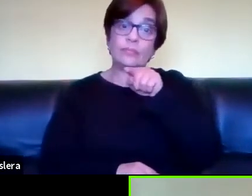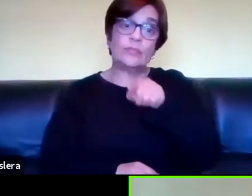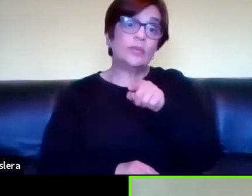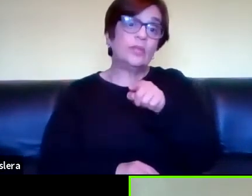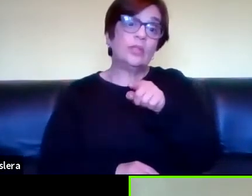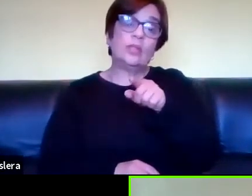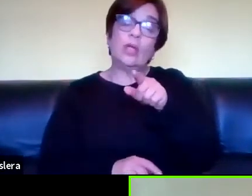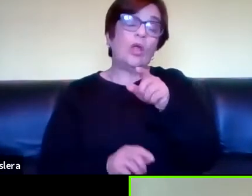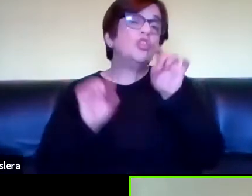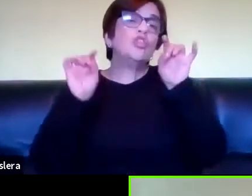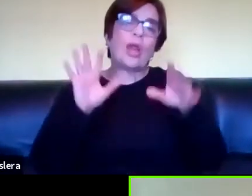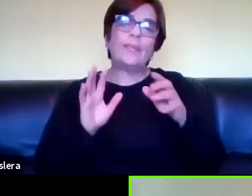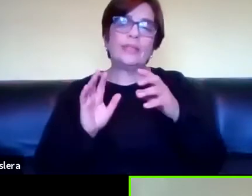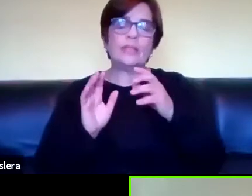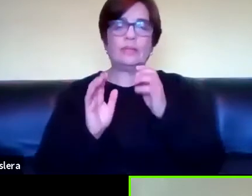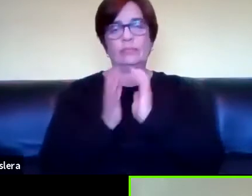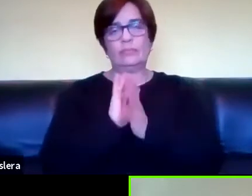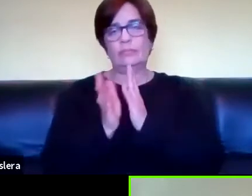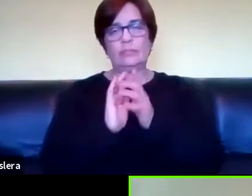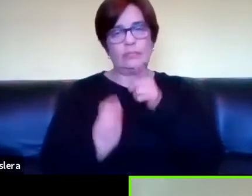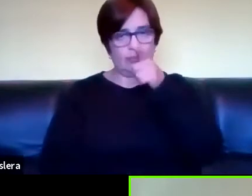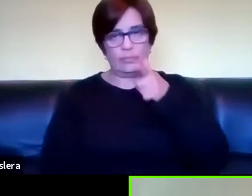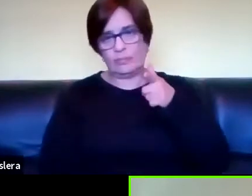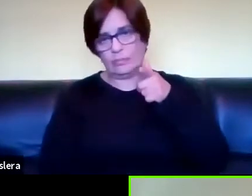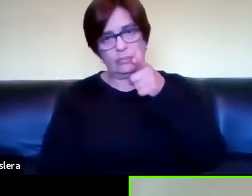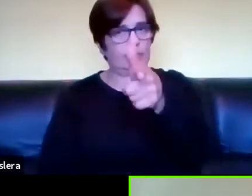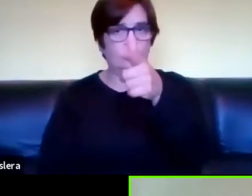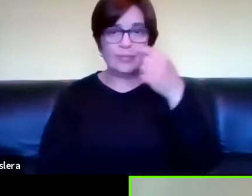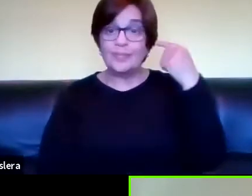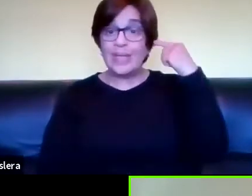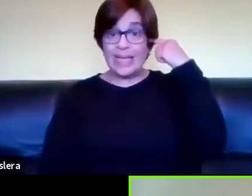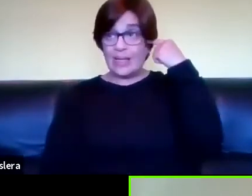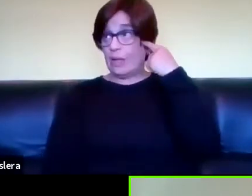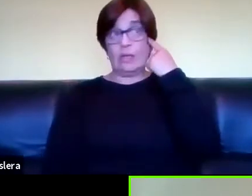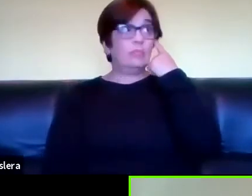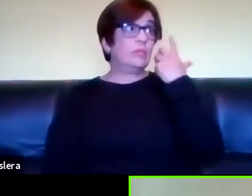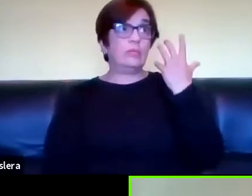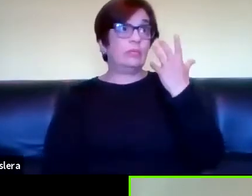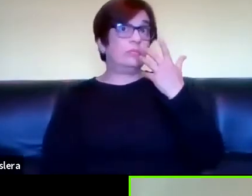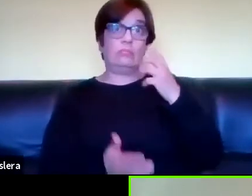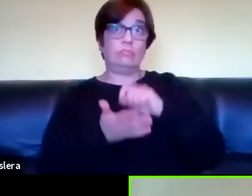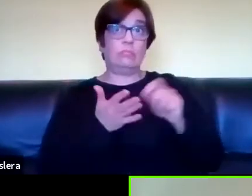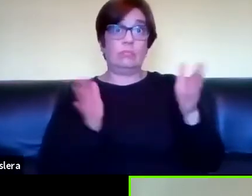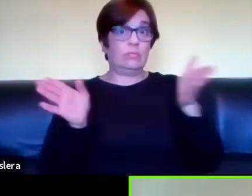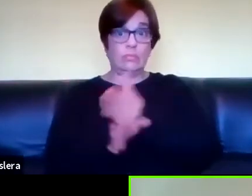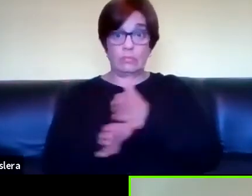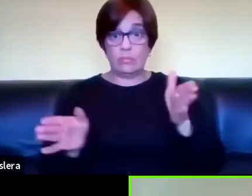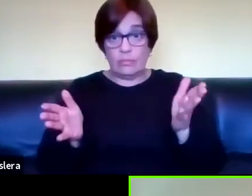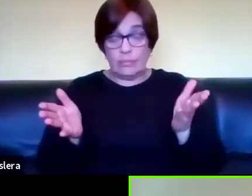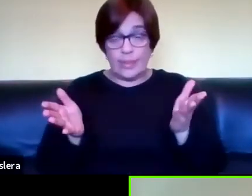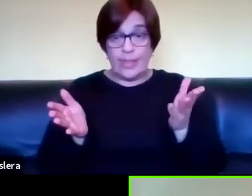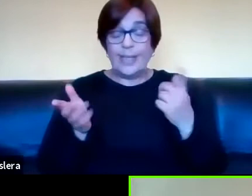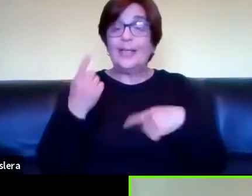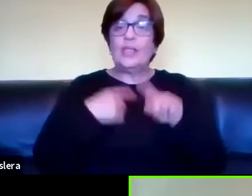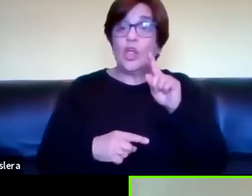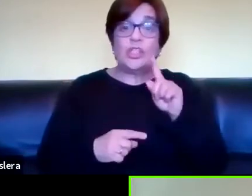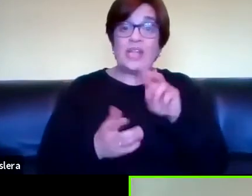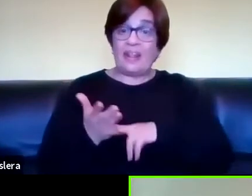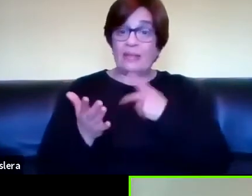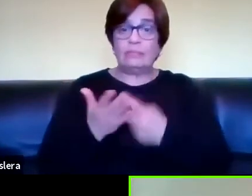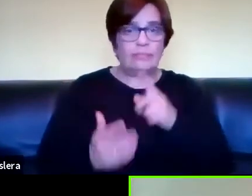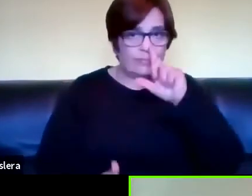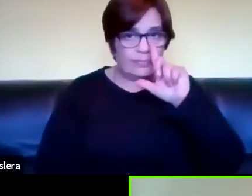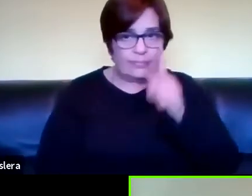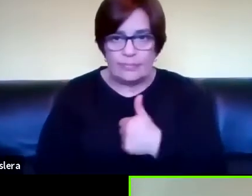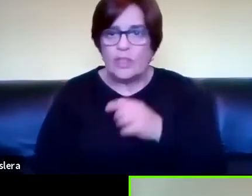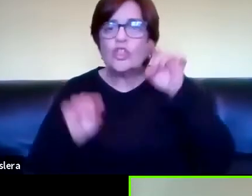trabajamos en la oralidad porque se consideraba que la lengua de señas no tenía escritura entonces no había traductores porque